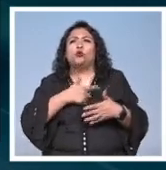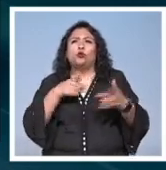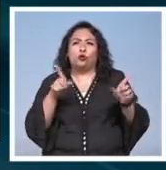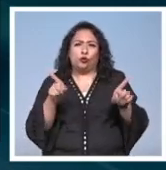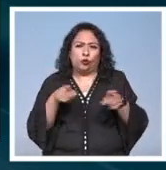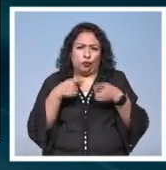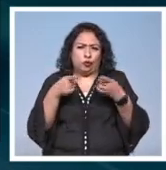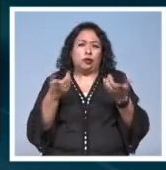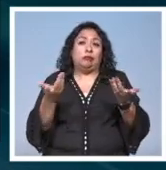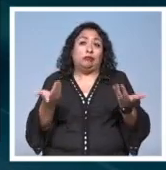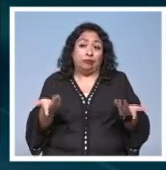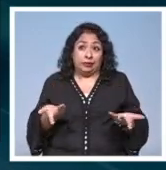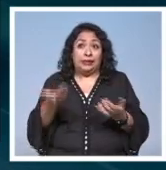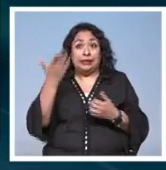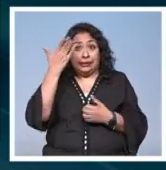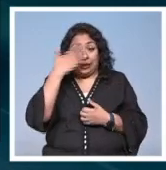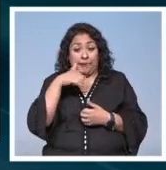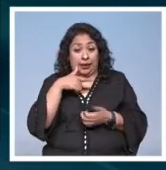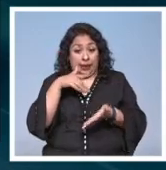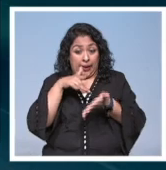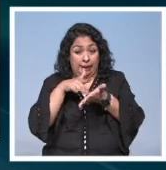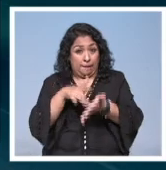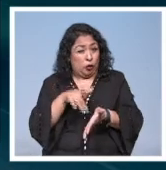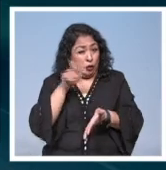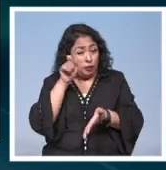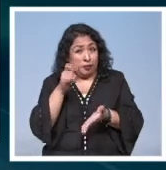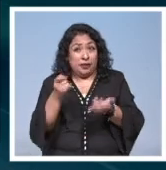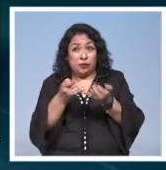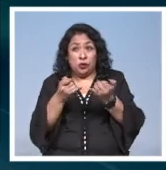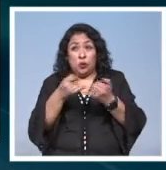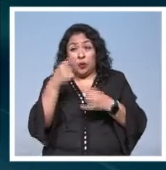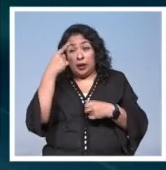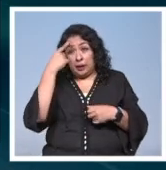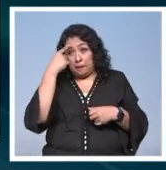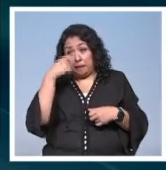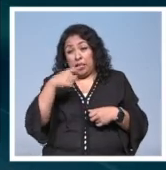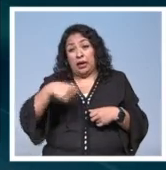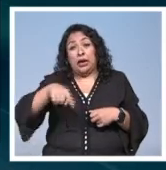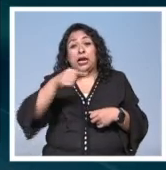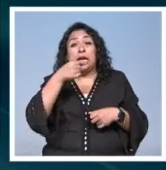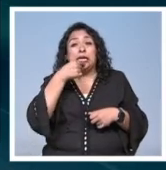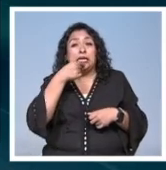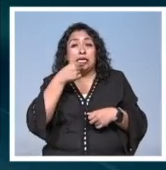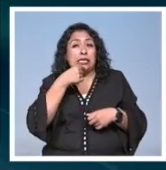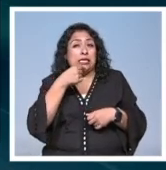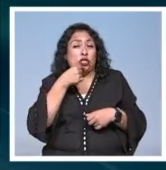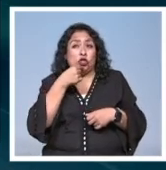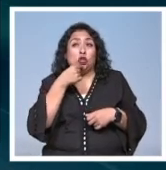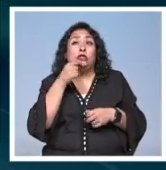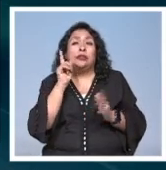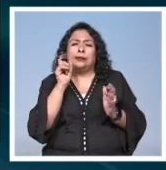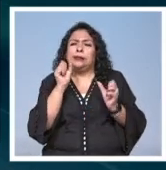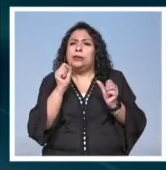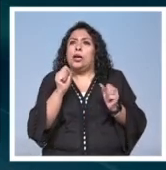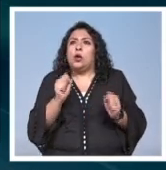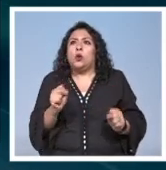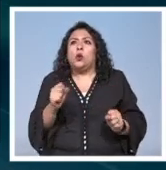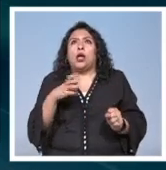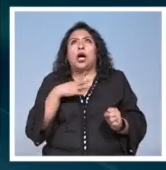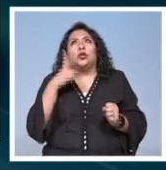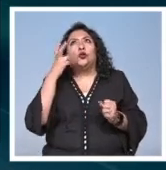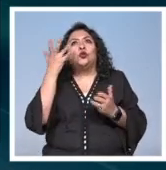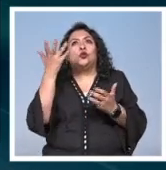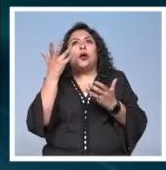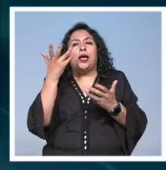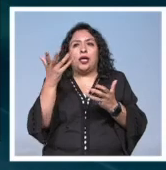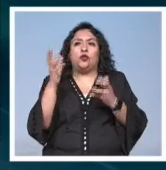música entonces saber que estamos apoyando la misma causa para niños que seguramente tienen un montón de sueños